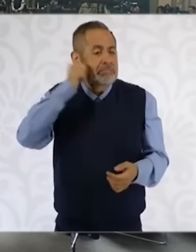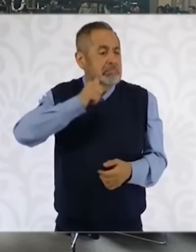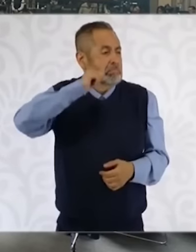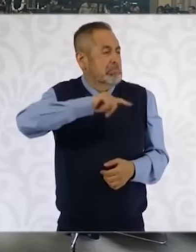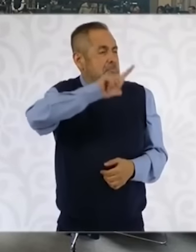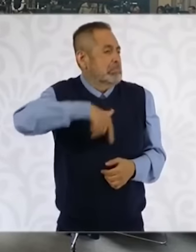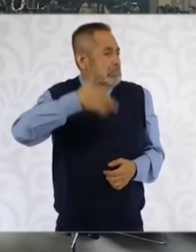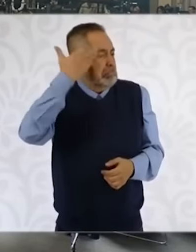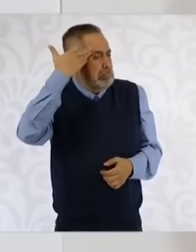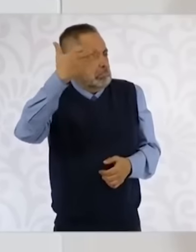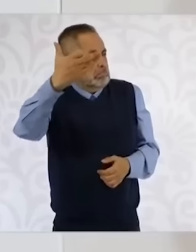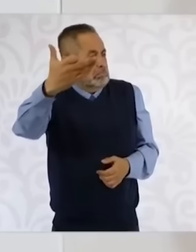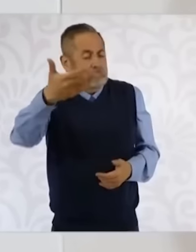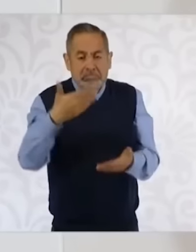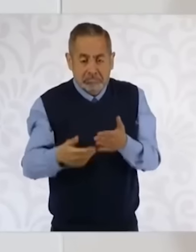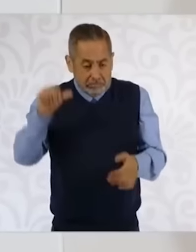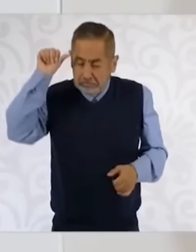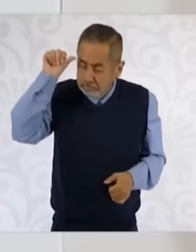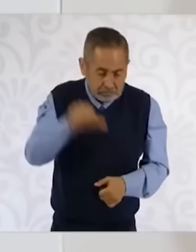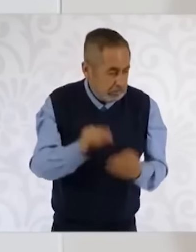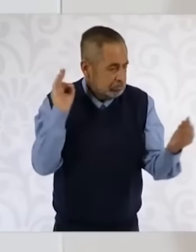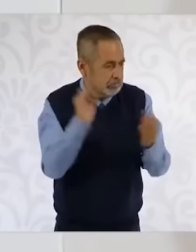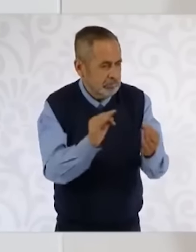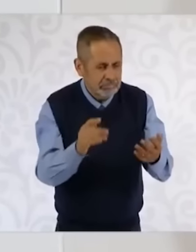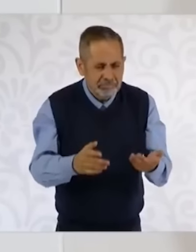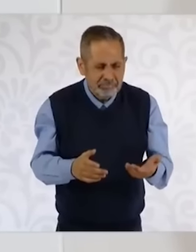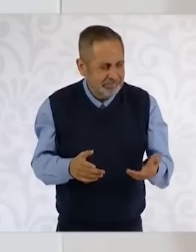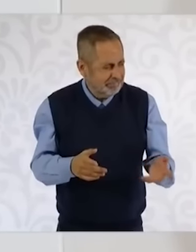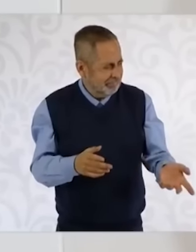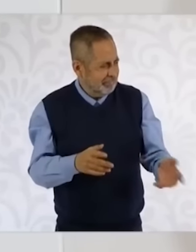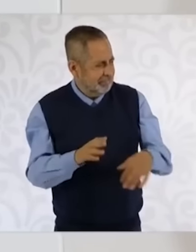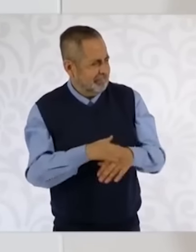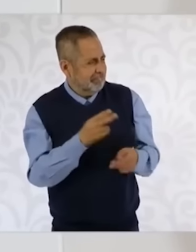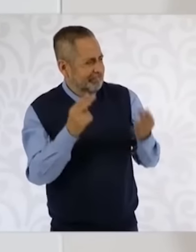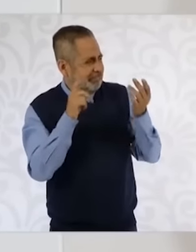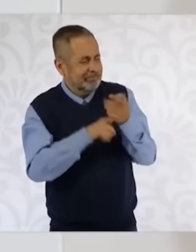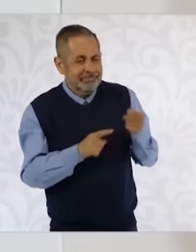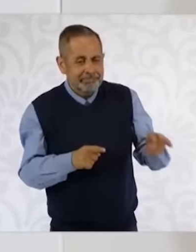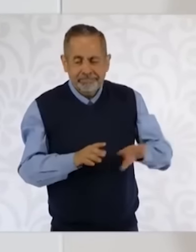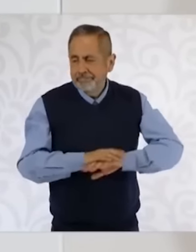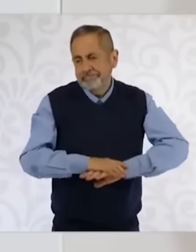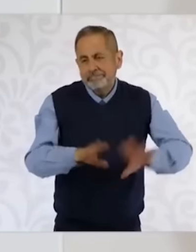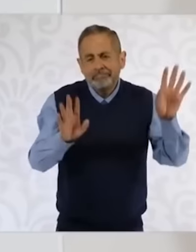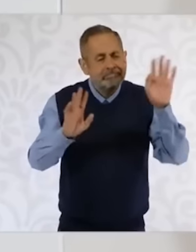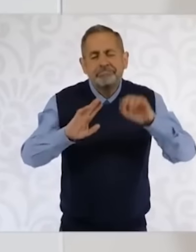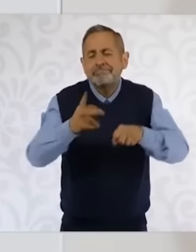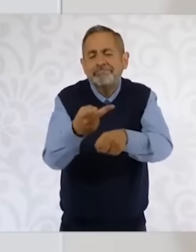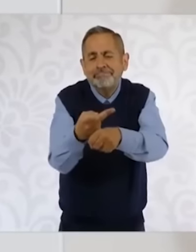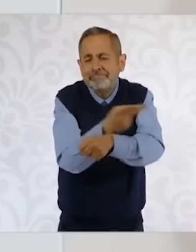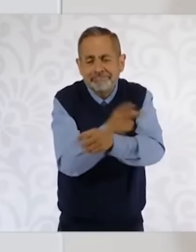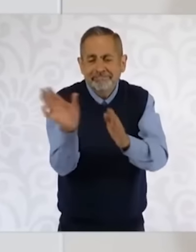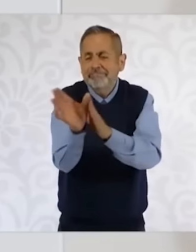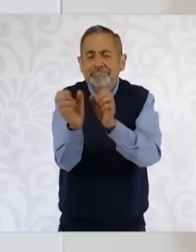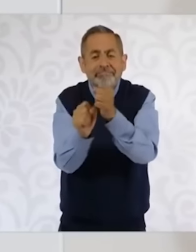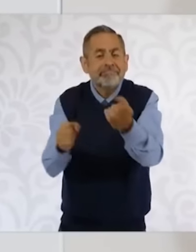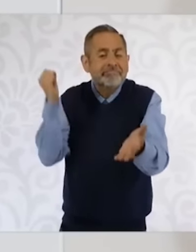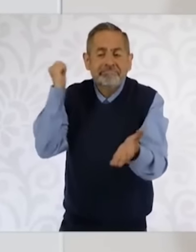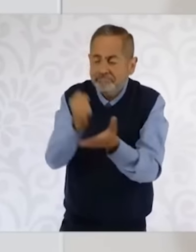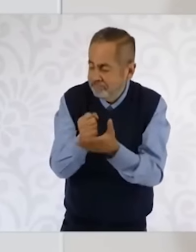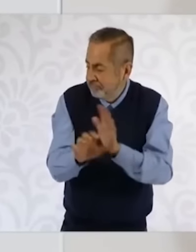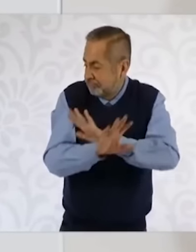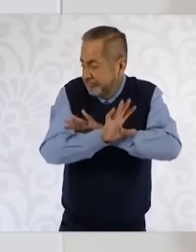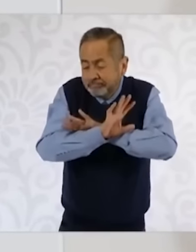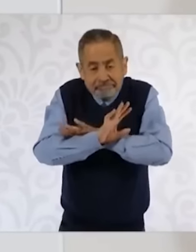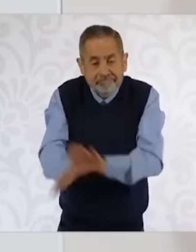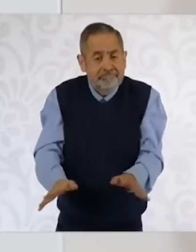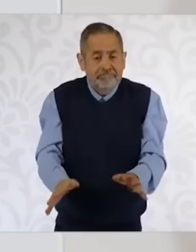y se abordará cómo afecta el acceso a la justicia para víctimas y personas vulnerables, además de sus efectos en la democracia, la división de poderes